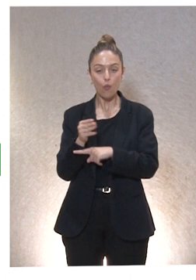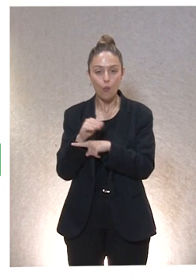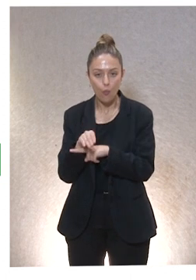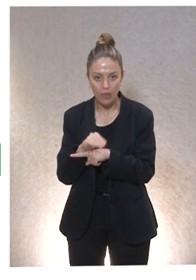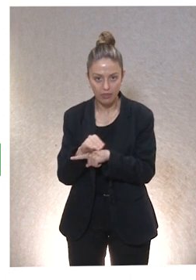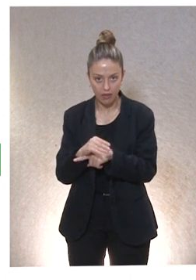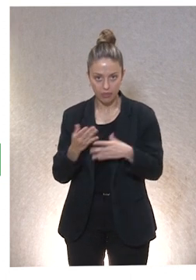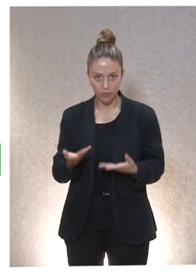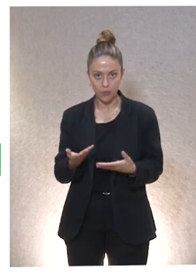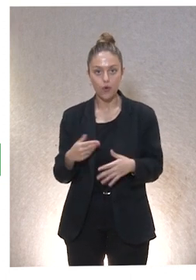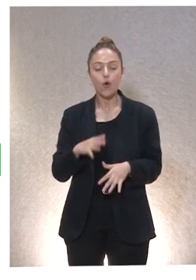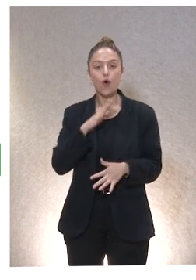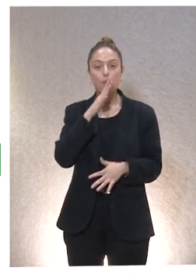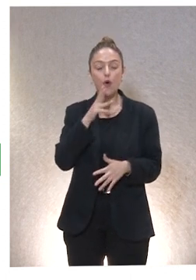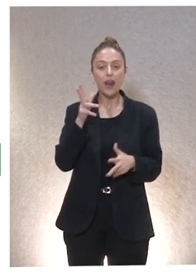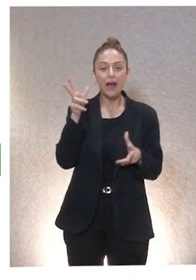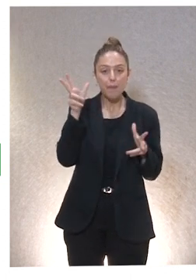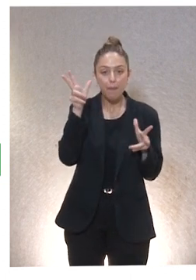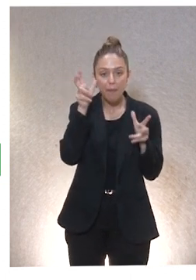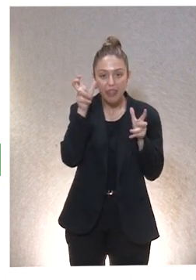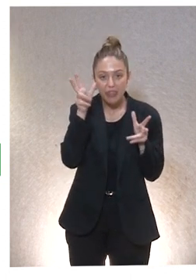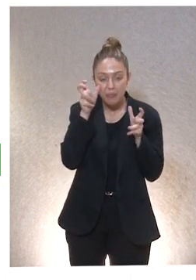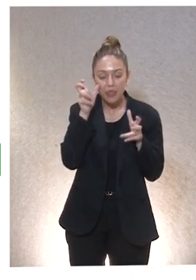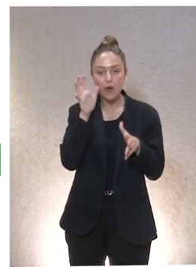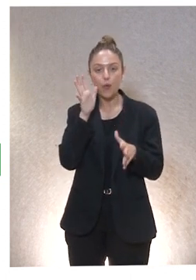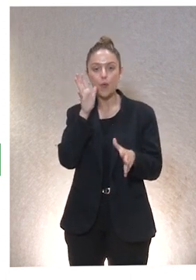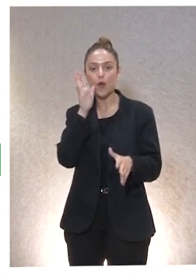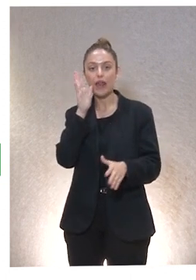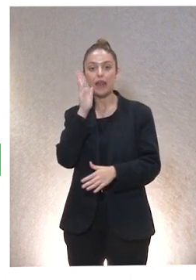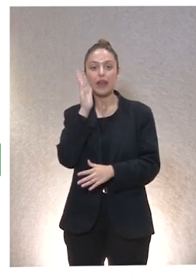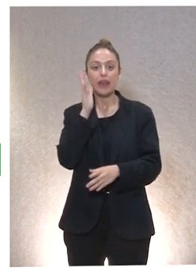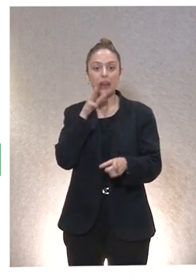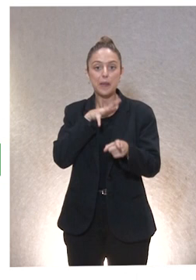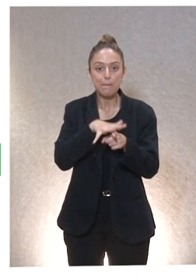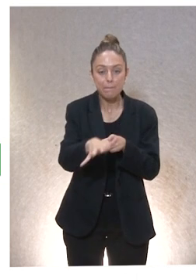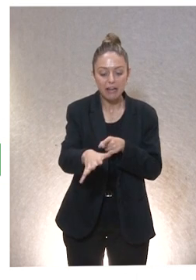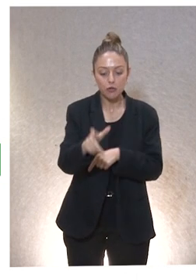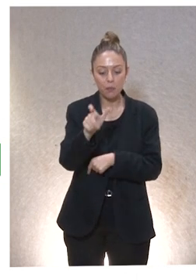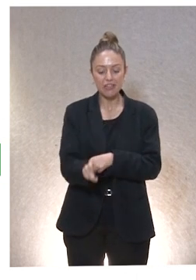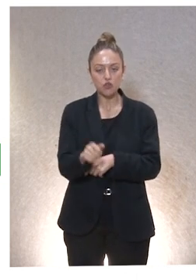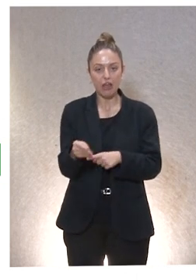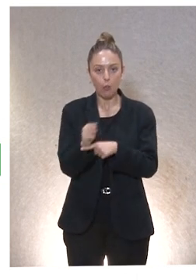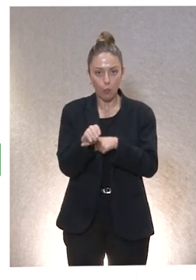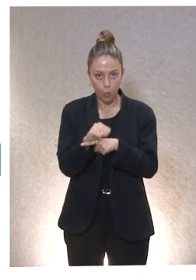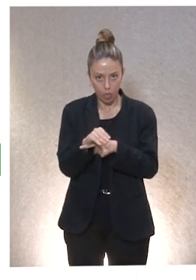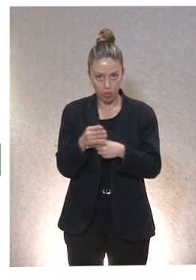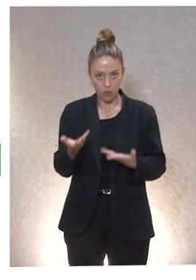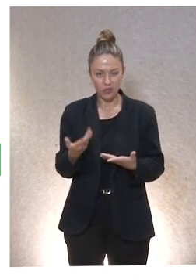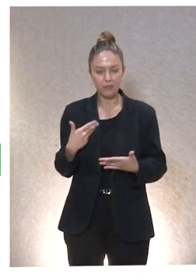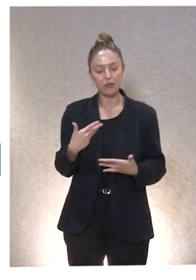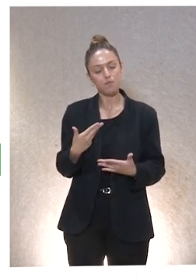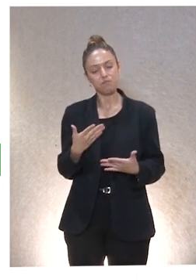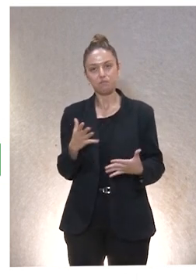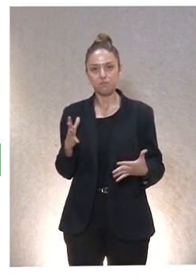está estimulado por la percepción, por el impacto de la necesidad de cuidado en una persona que alienta la compasión.